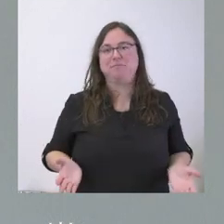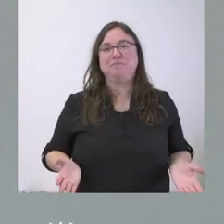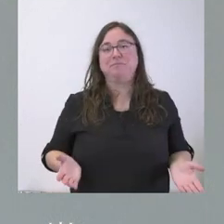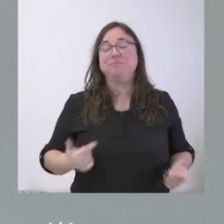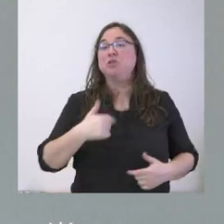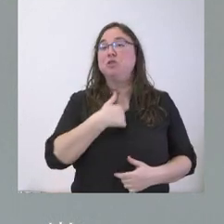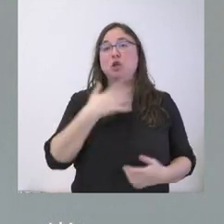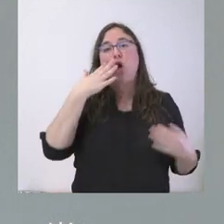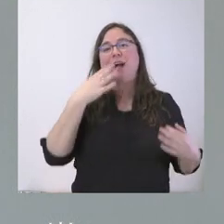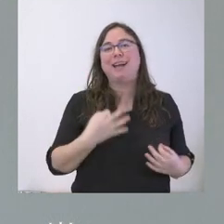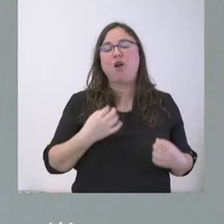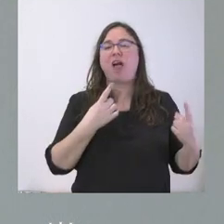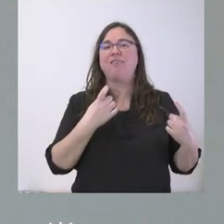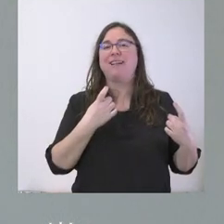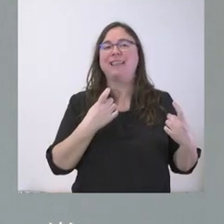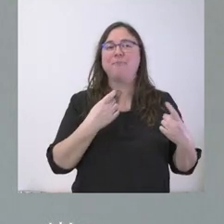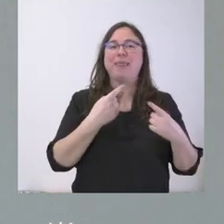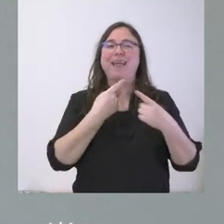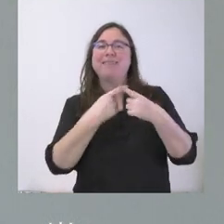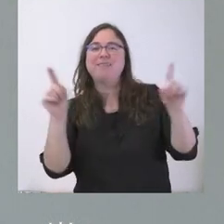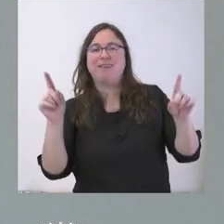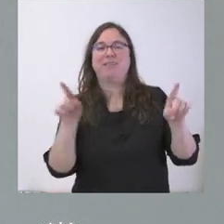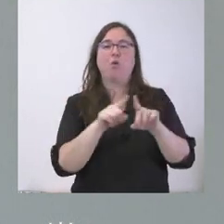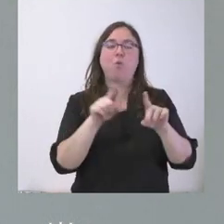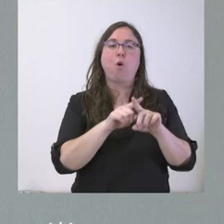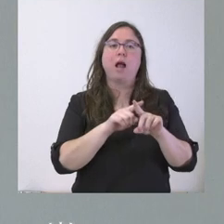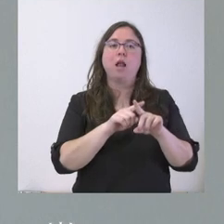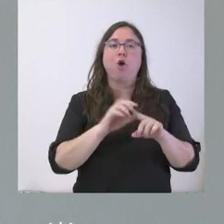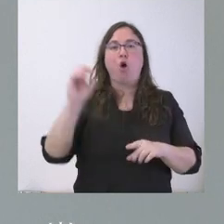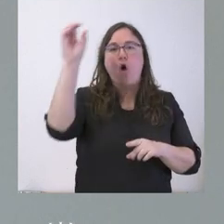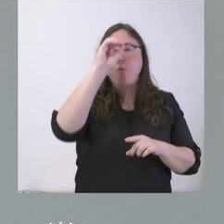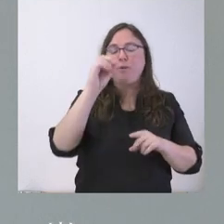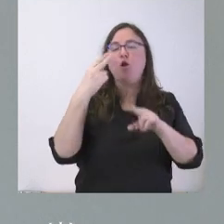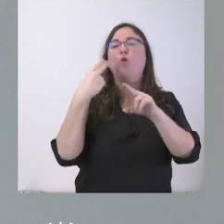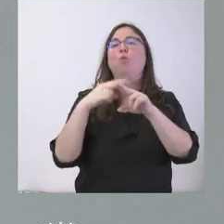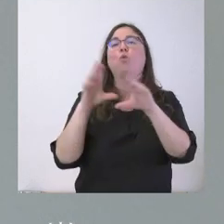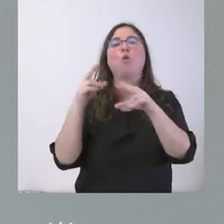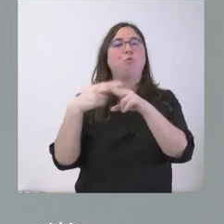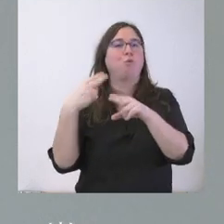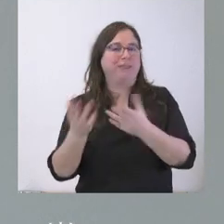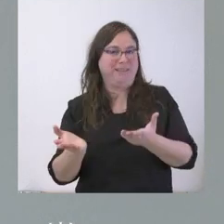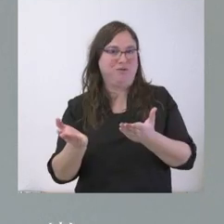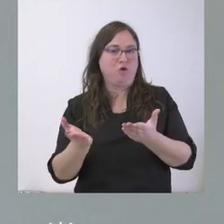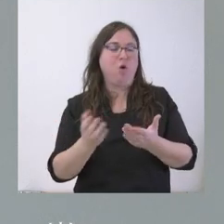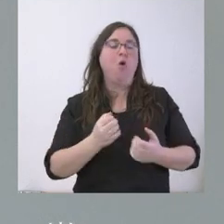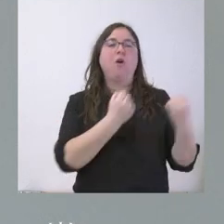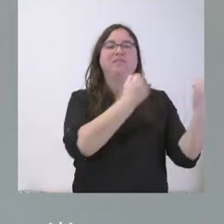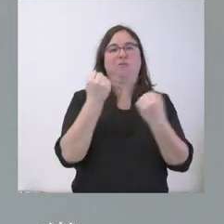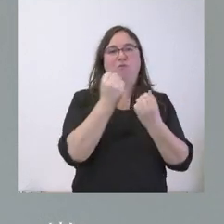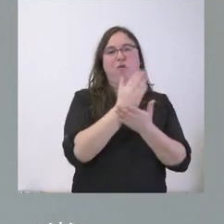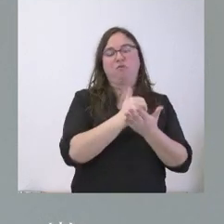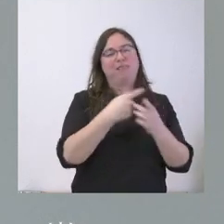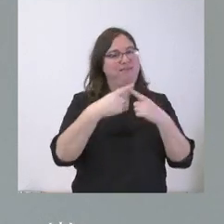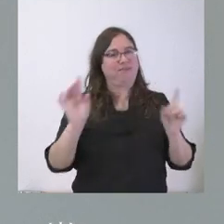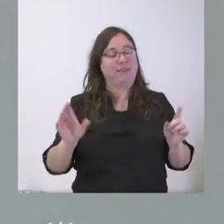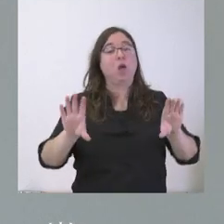yo creo que hay que distinguir muy bien lo que son las posiciones de los partidos políticos, de lo que es la posición de una institución autonómica, como es la Junta de Castilla y León. Y